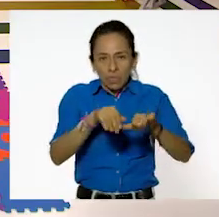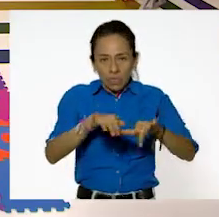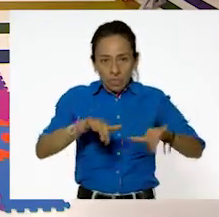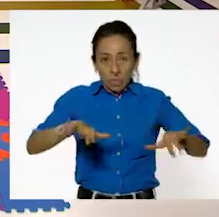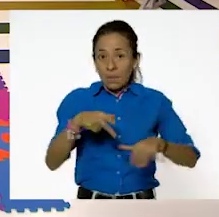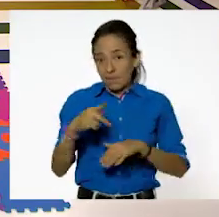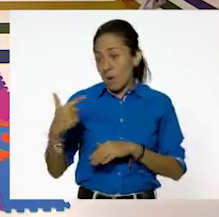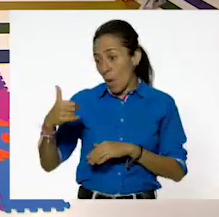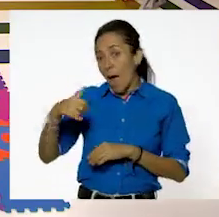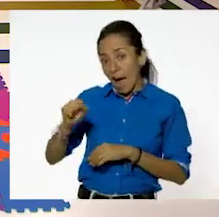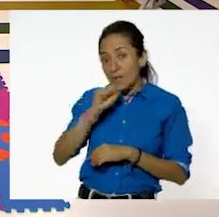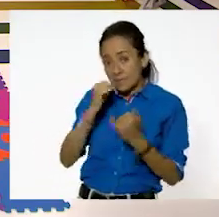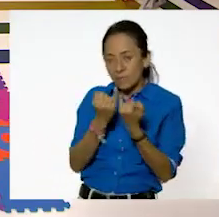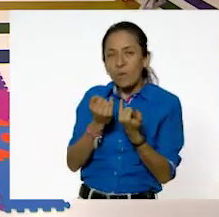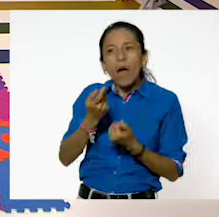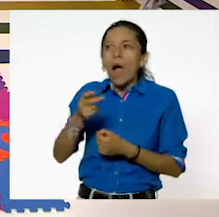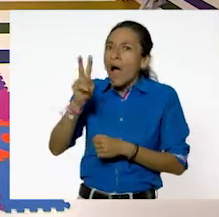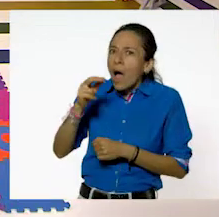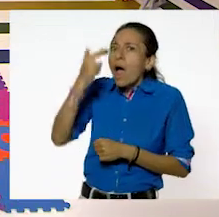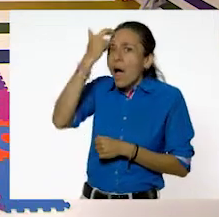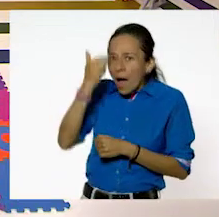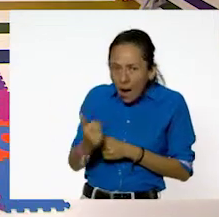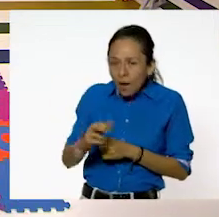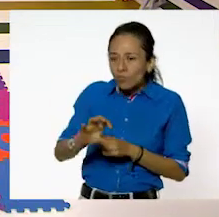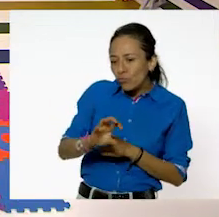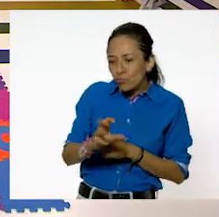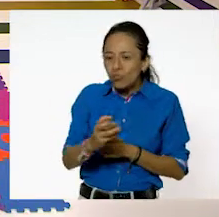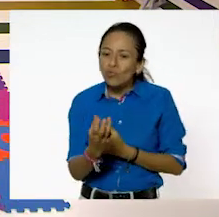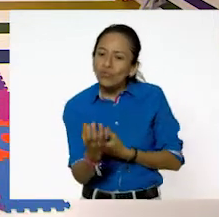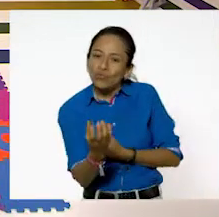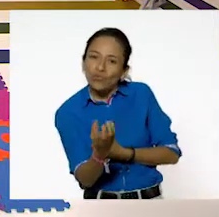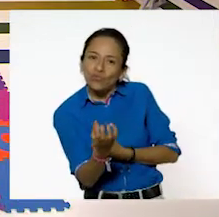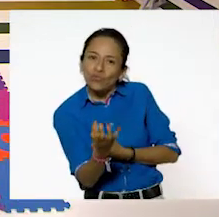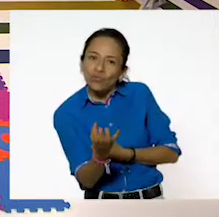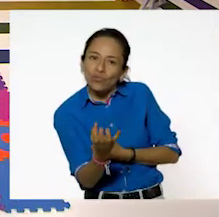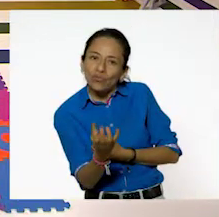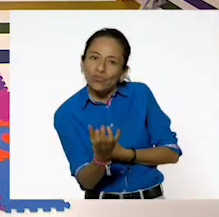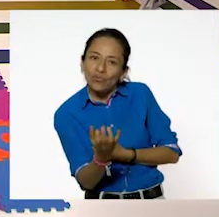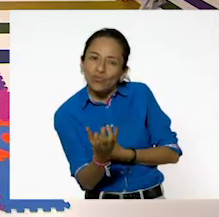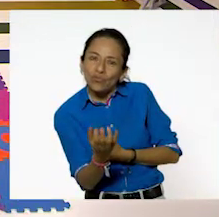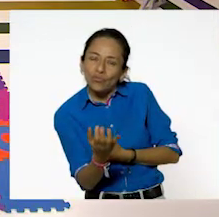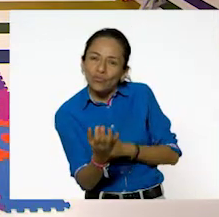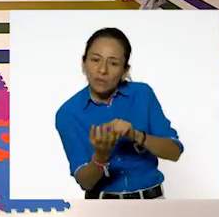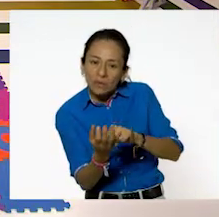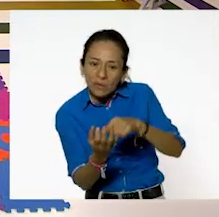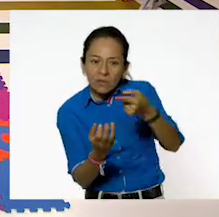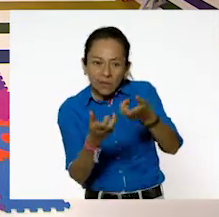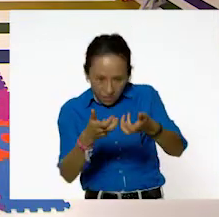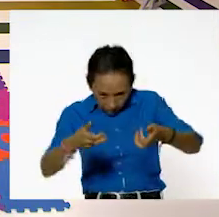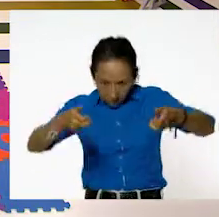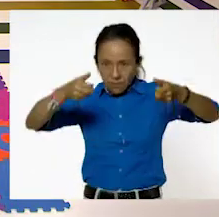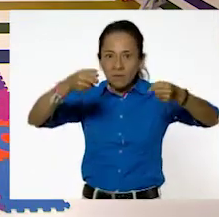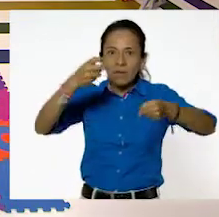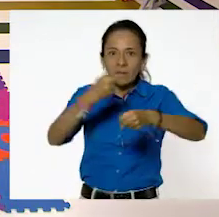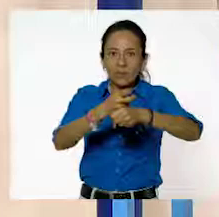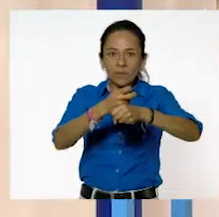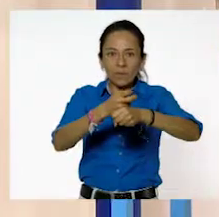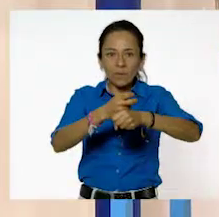Está la lumbre encendida que está calentando a su vez la olla, a su vez caliente el agua, que se evapora transformándose en un gas.